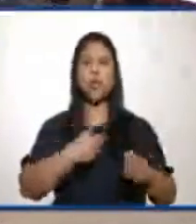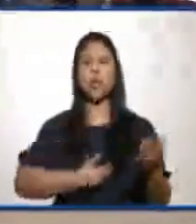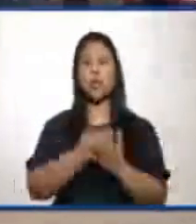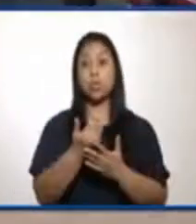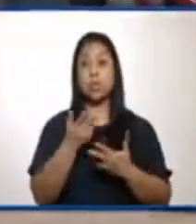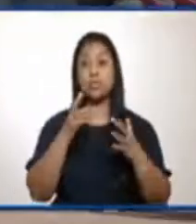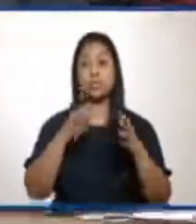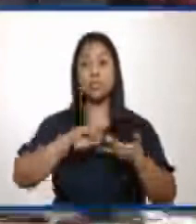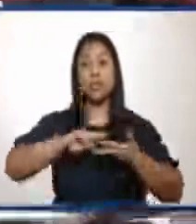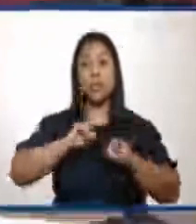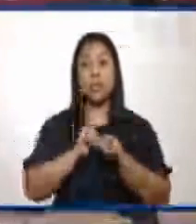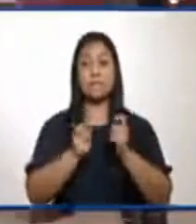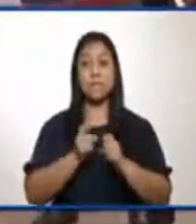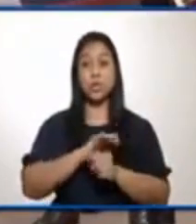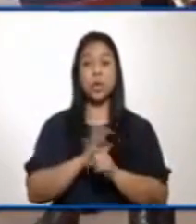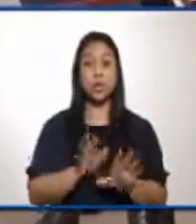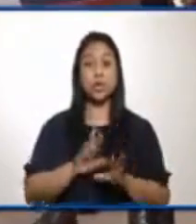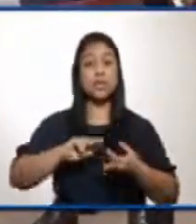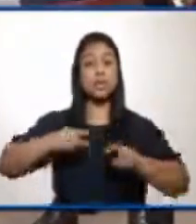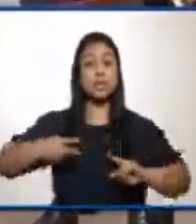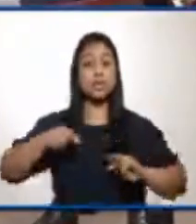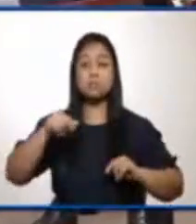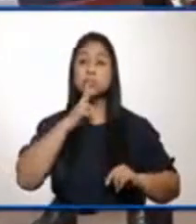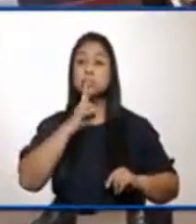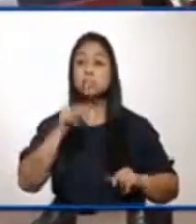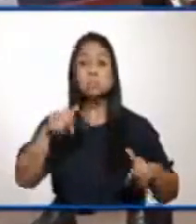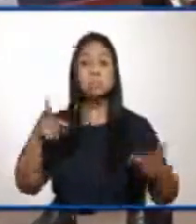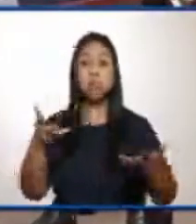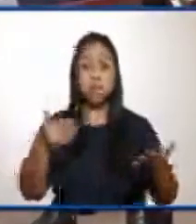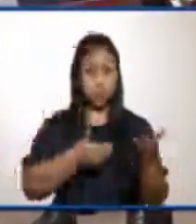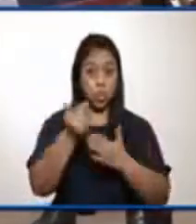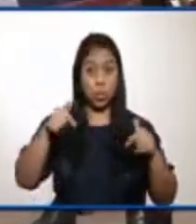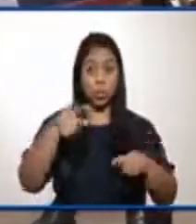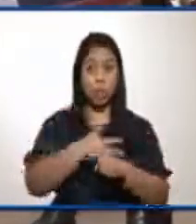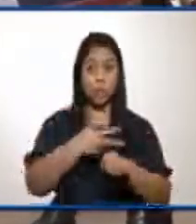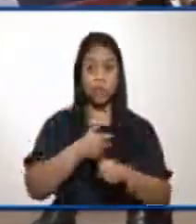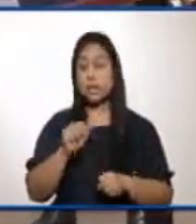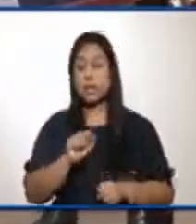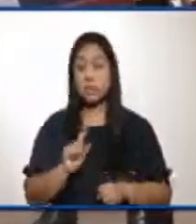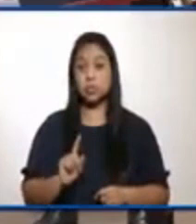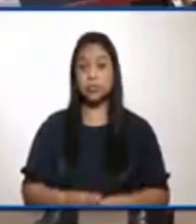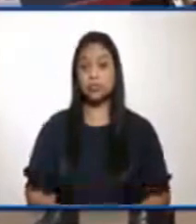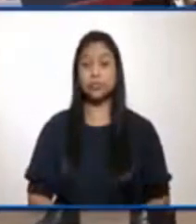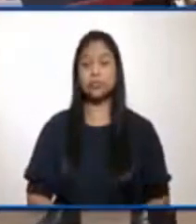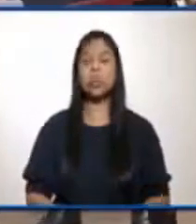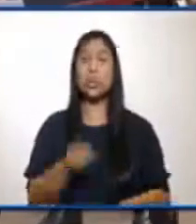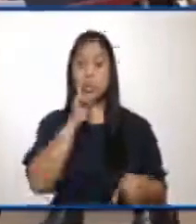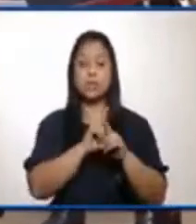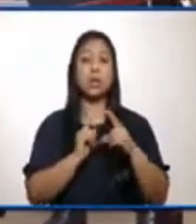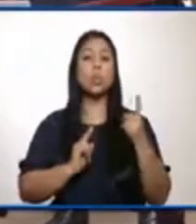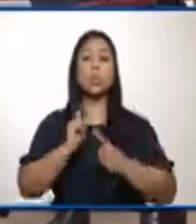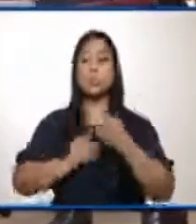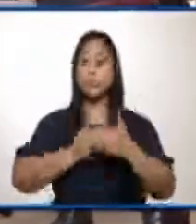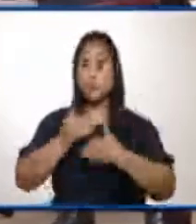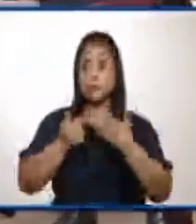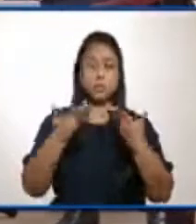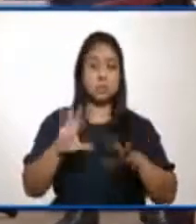en el Laboratorio Nacional de Salud. Quisiera saber si hay algún resultado respecto a esto y cuál es el procedimiento que se está dando